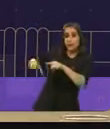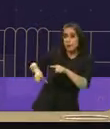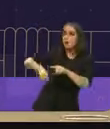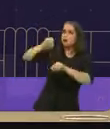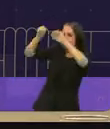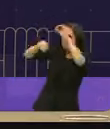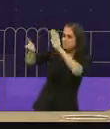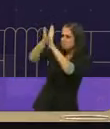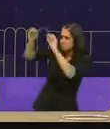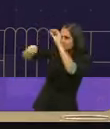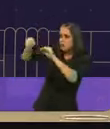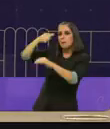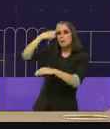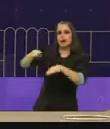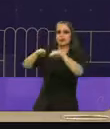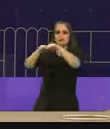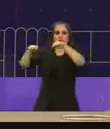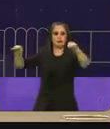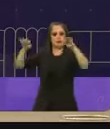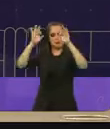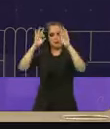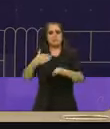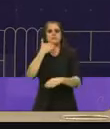porque vamos a emparejar la cancha.